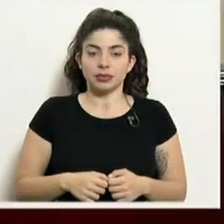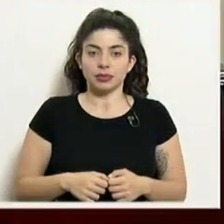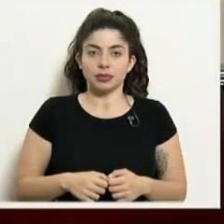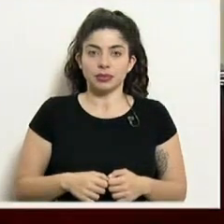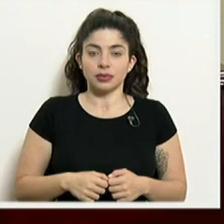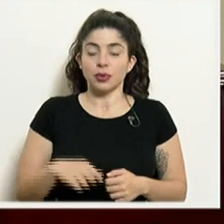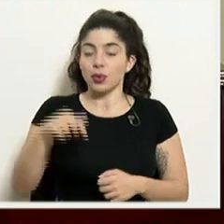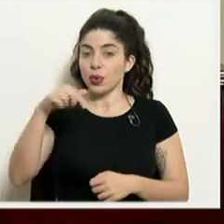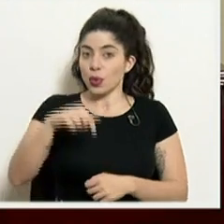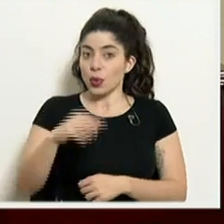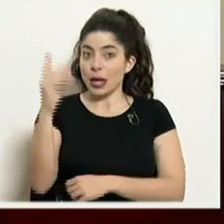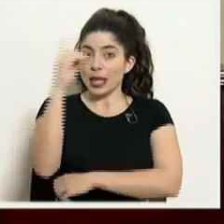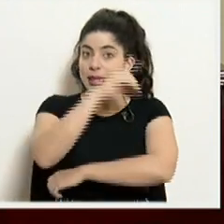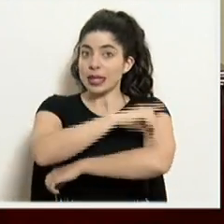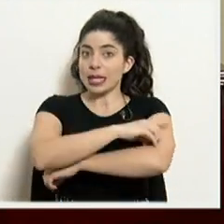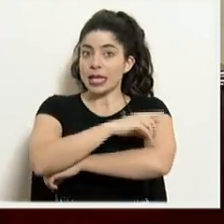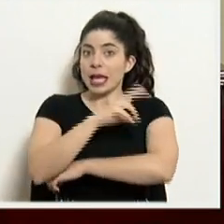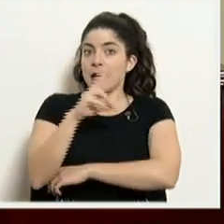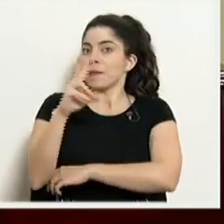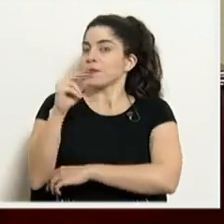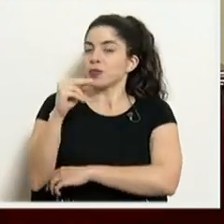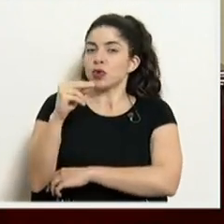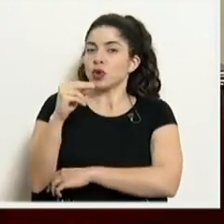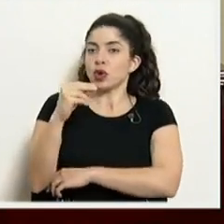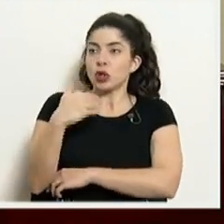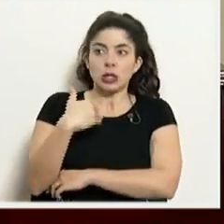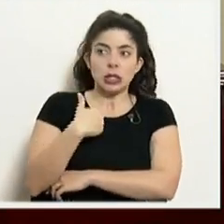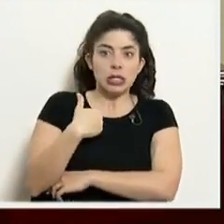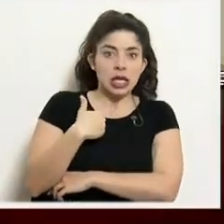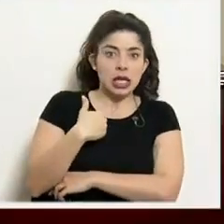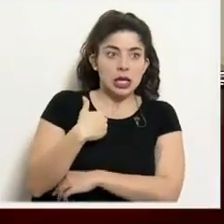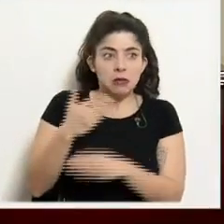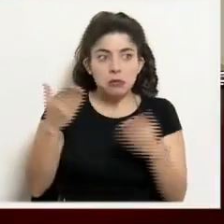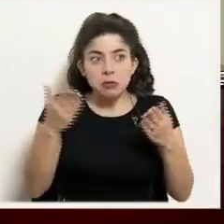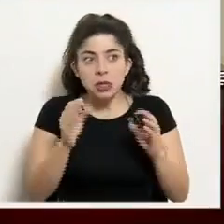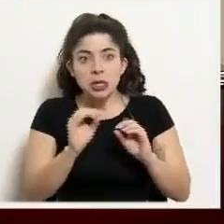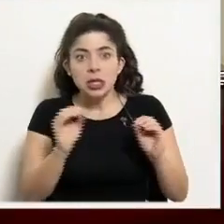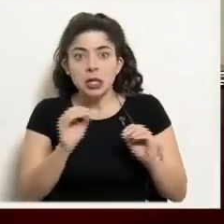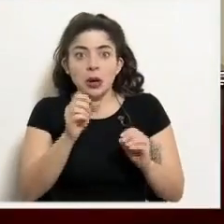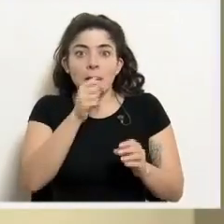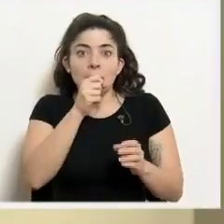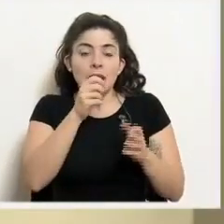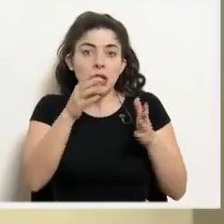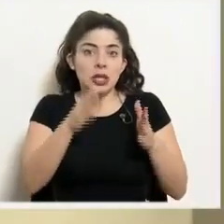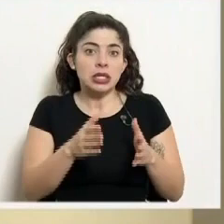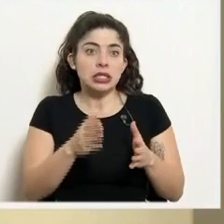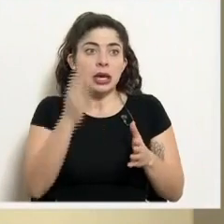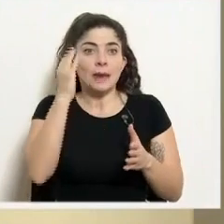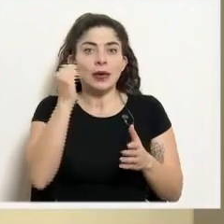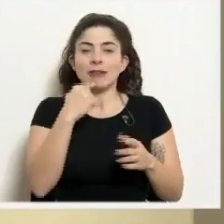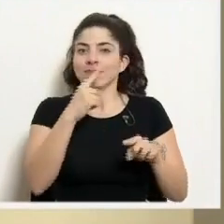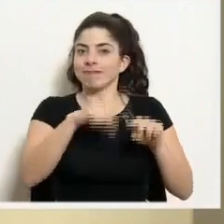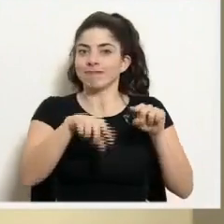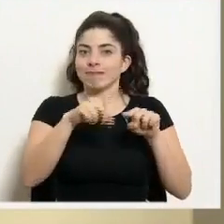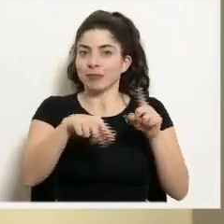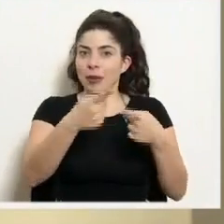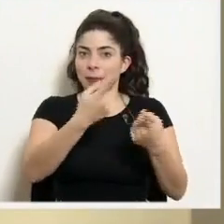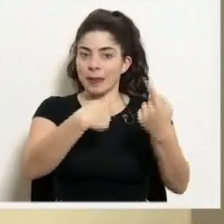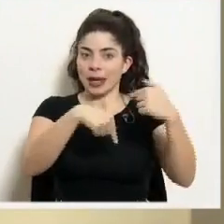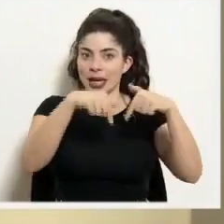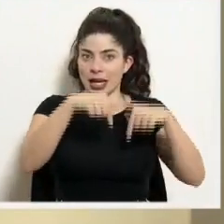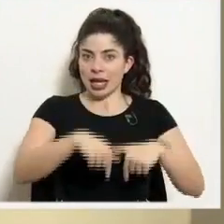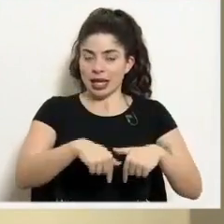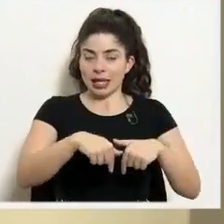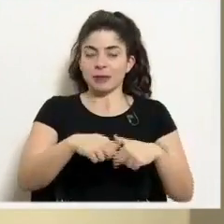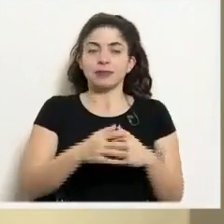El día de hoy no contamos con la presencia de colegas y tampoco, porque no manifestaron disponibilidad para